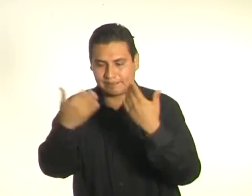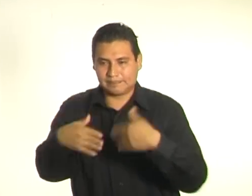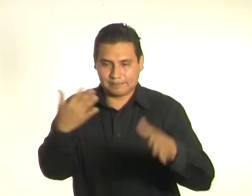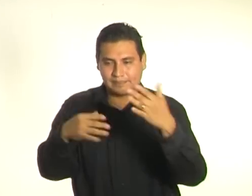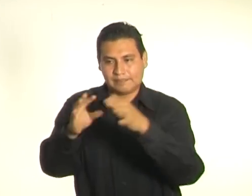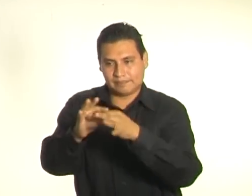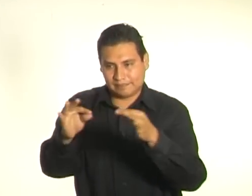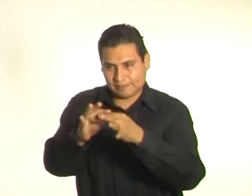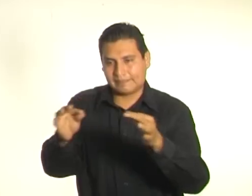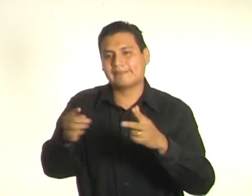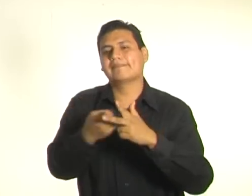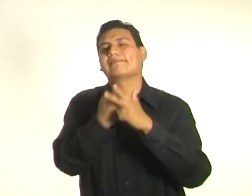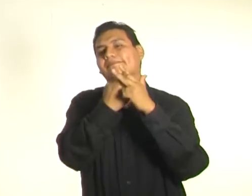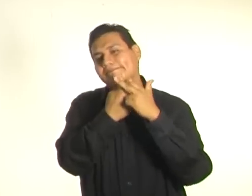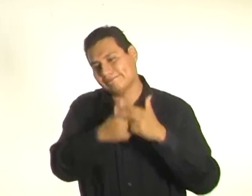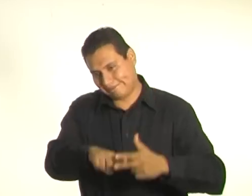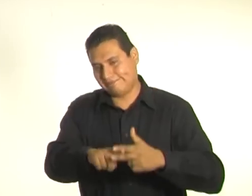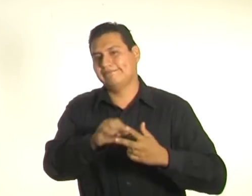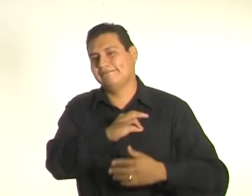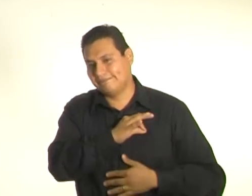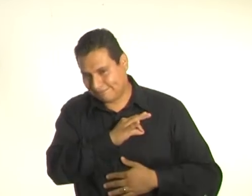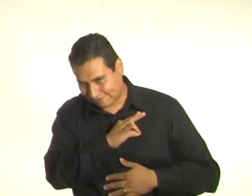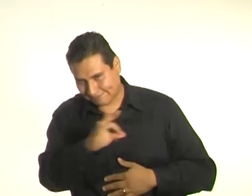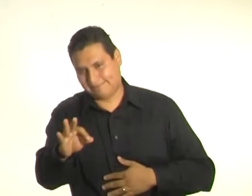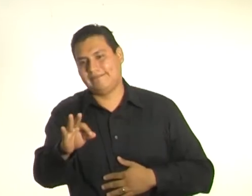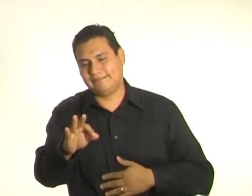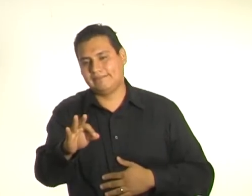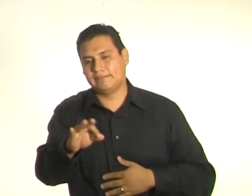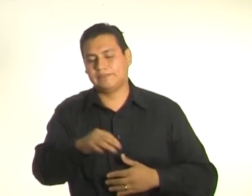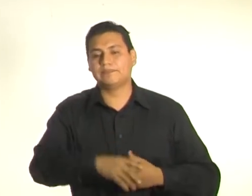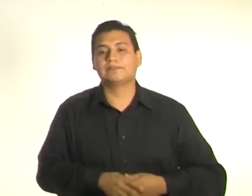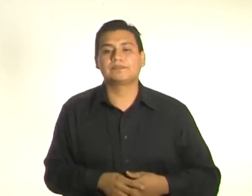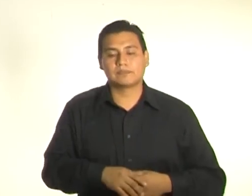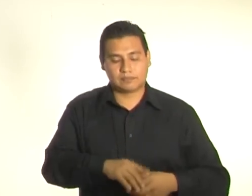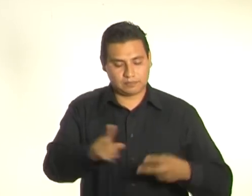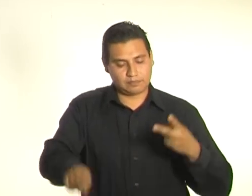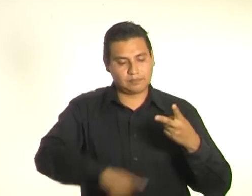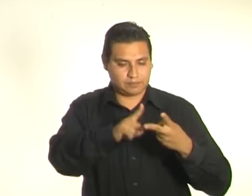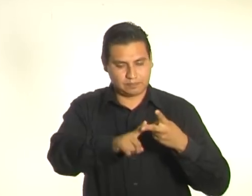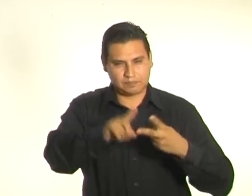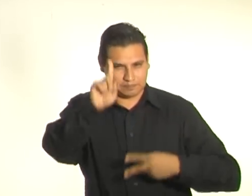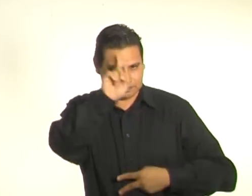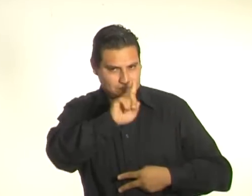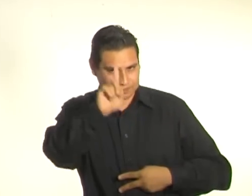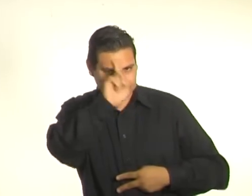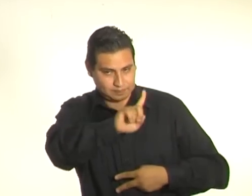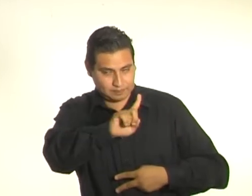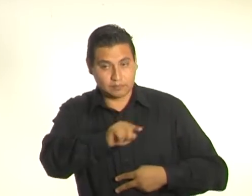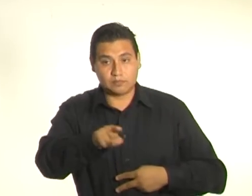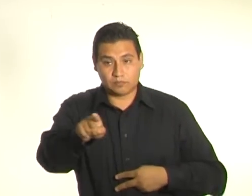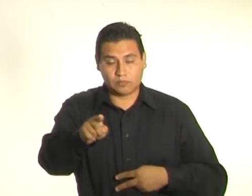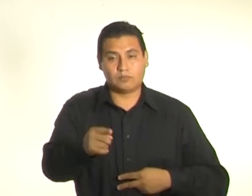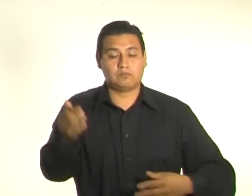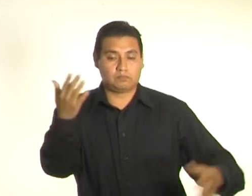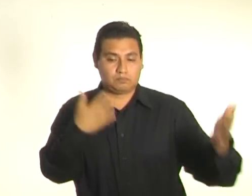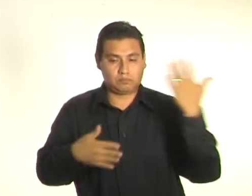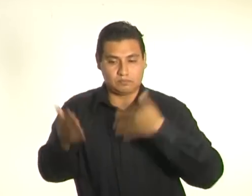Otra recomendación que también quiero hacerles es que su exposición sea breve. ¿Sí?